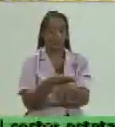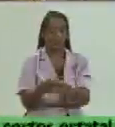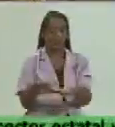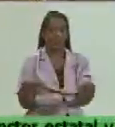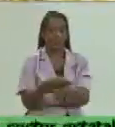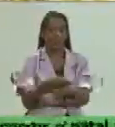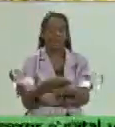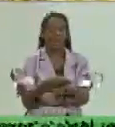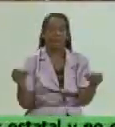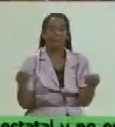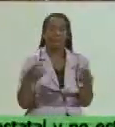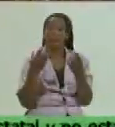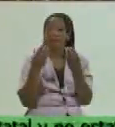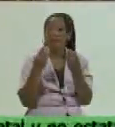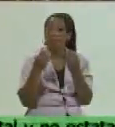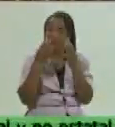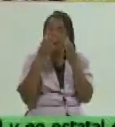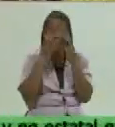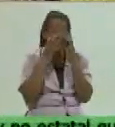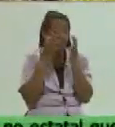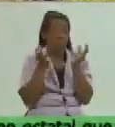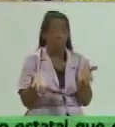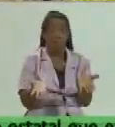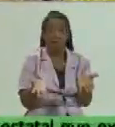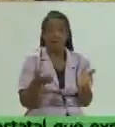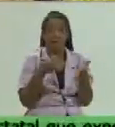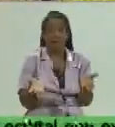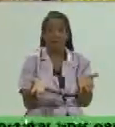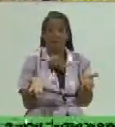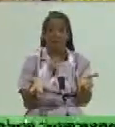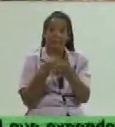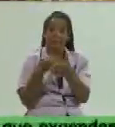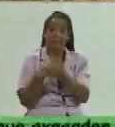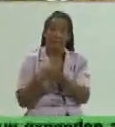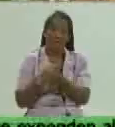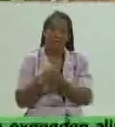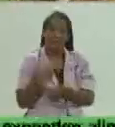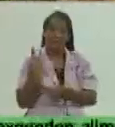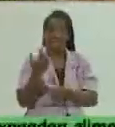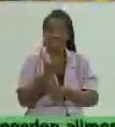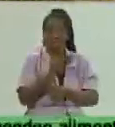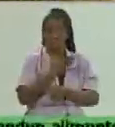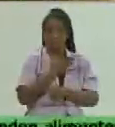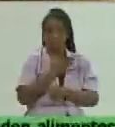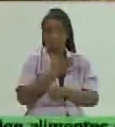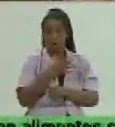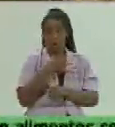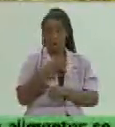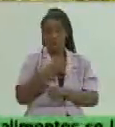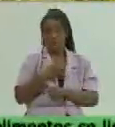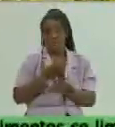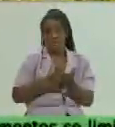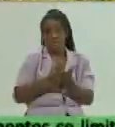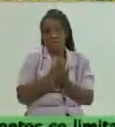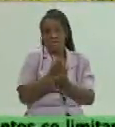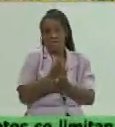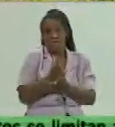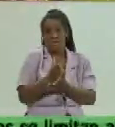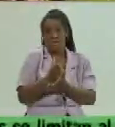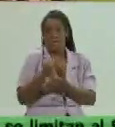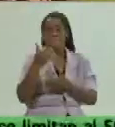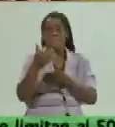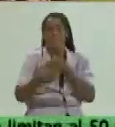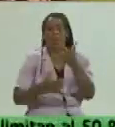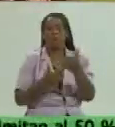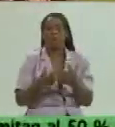muy importante el impulso que nosotros tenemos que seguirle dando a nuestro proceso inversionista